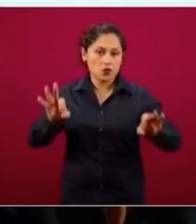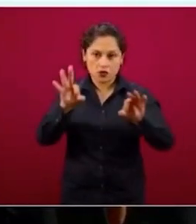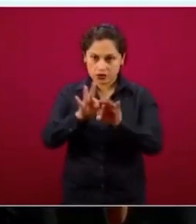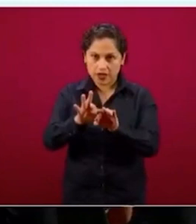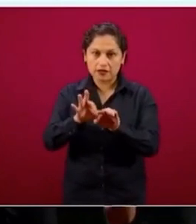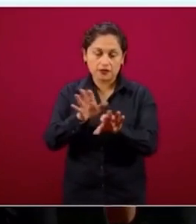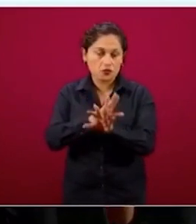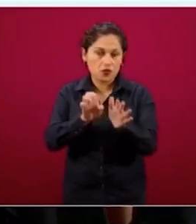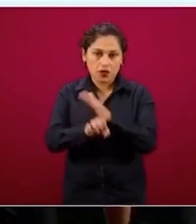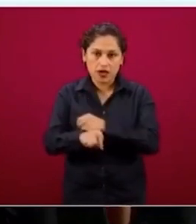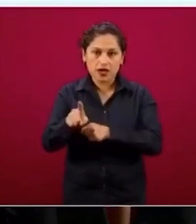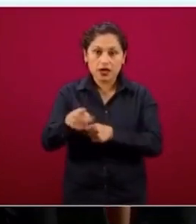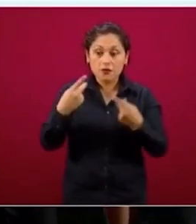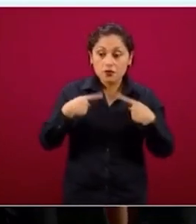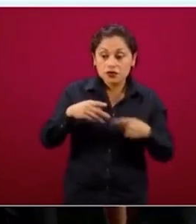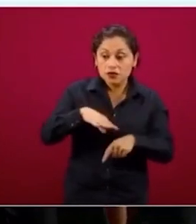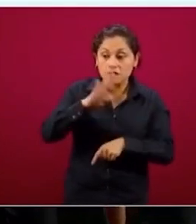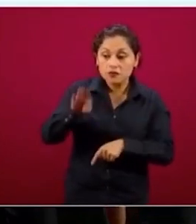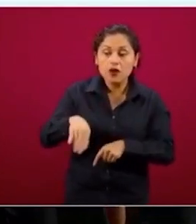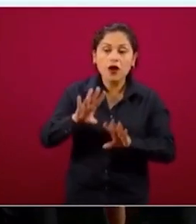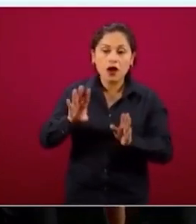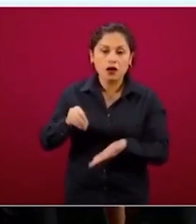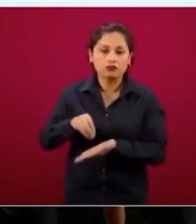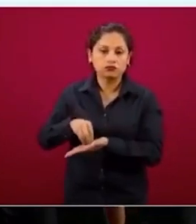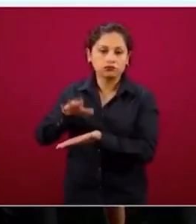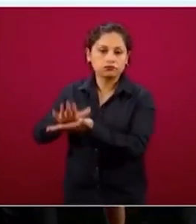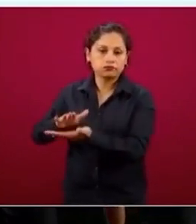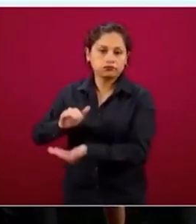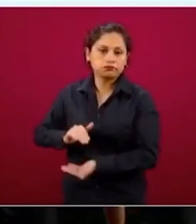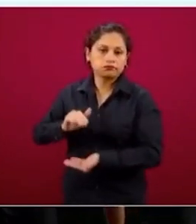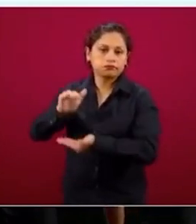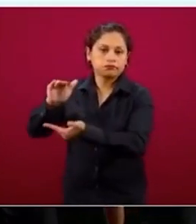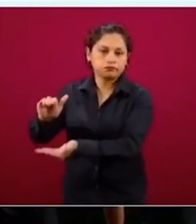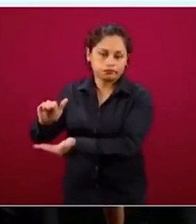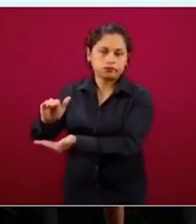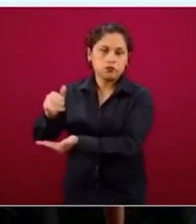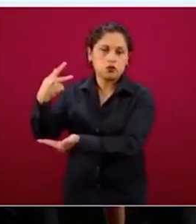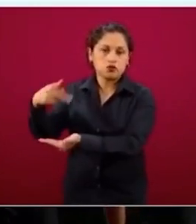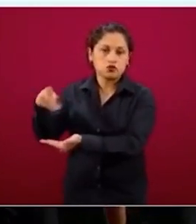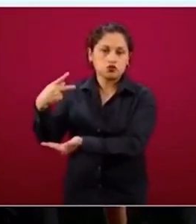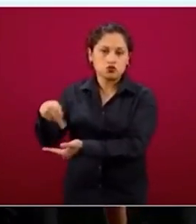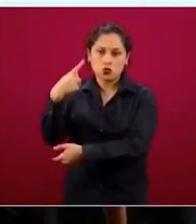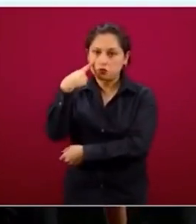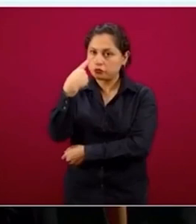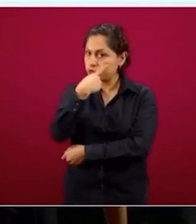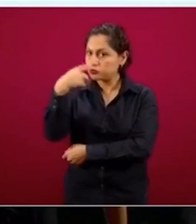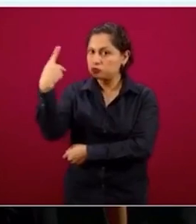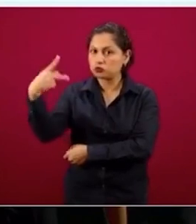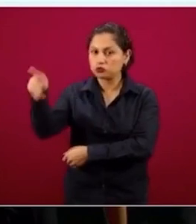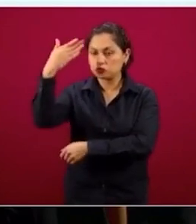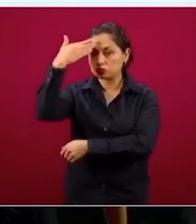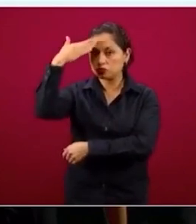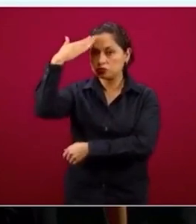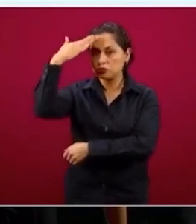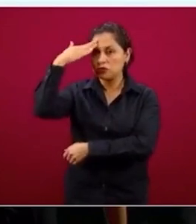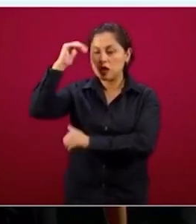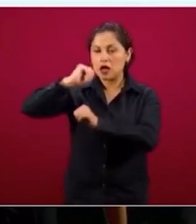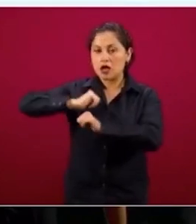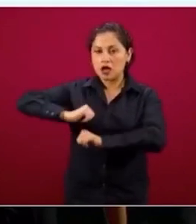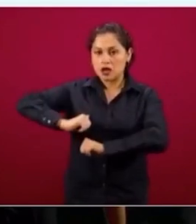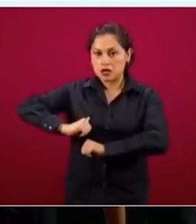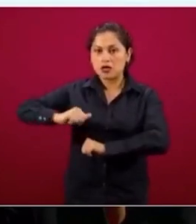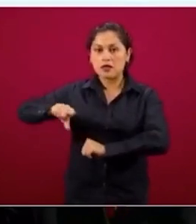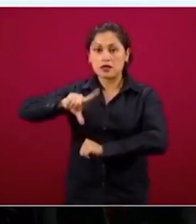la mortalidad. Entonces, quedan en revisión, en clasificación y en codificación por el Inegi y cuando el Inegi decide ya las